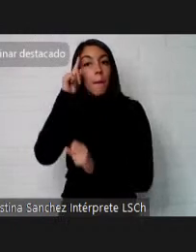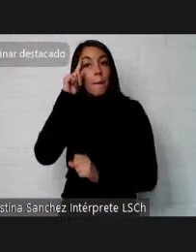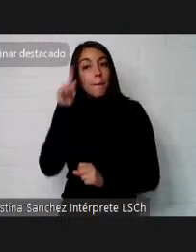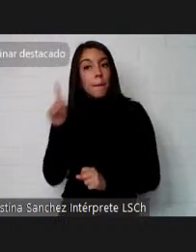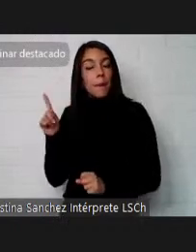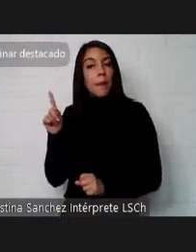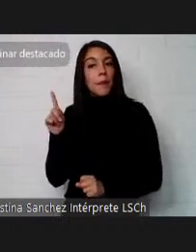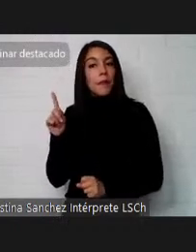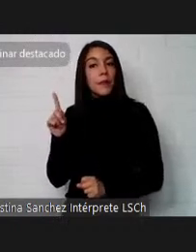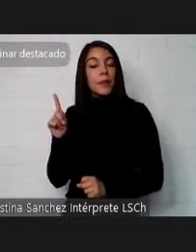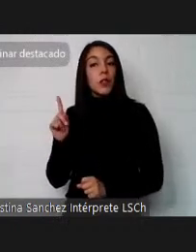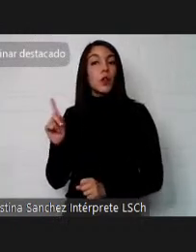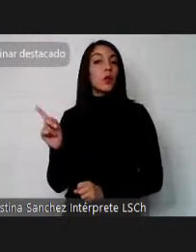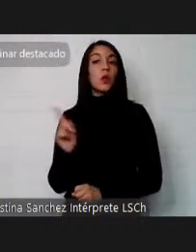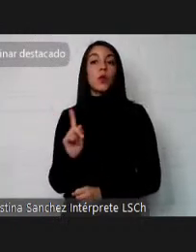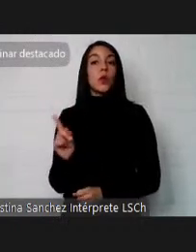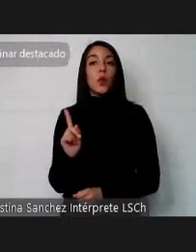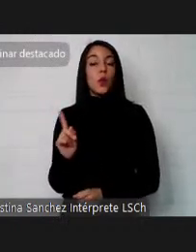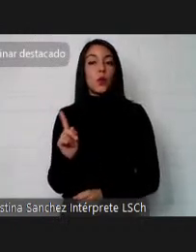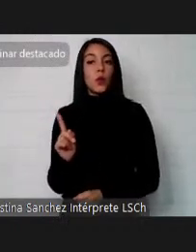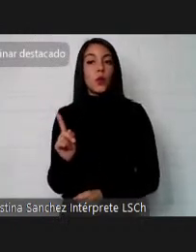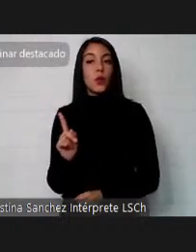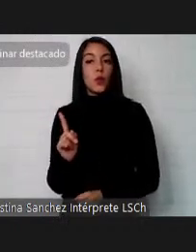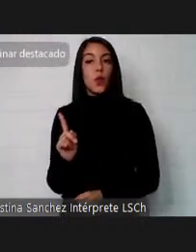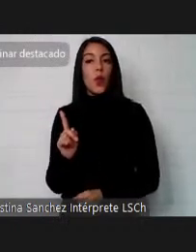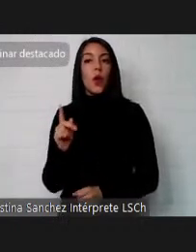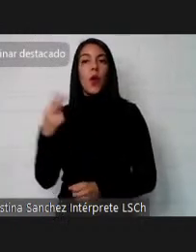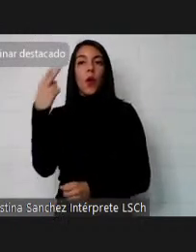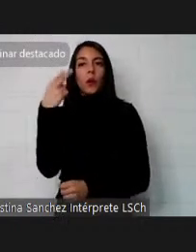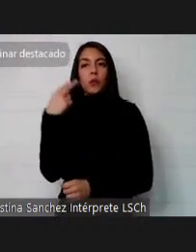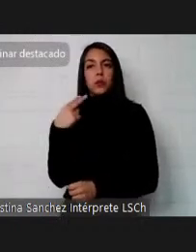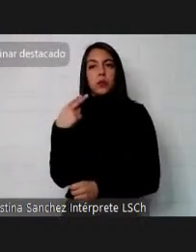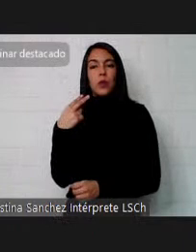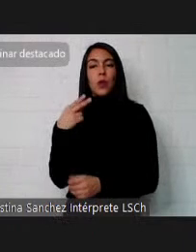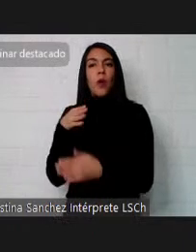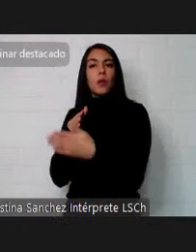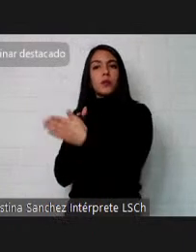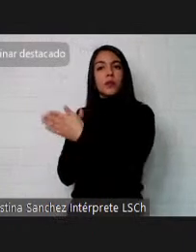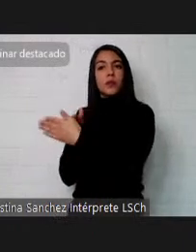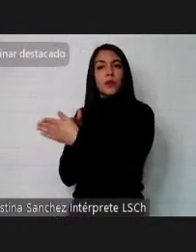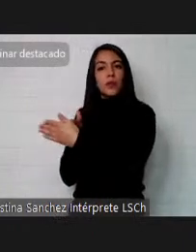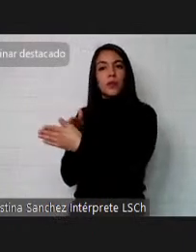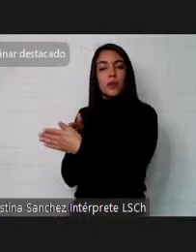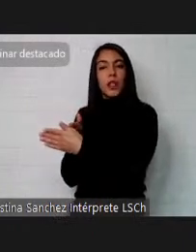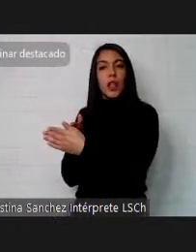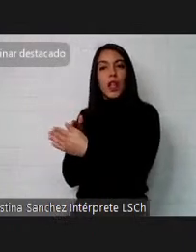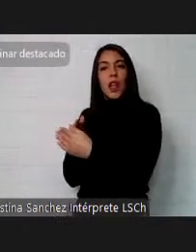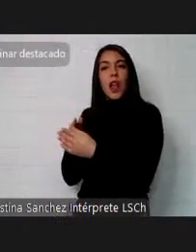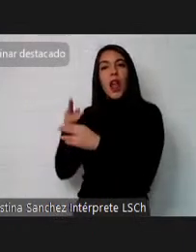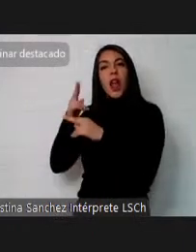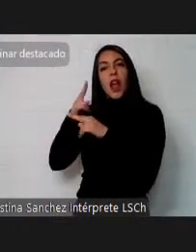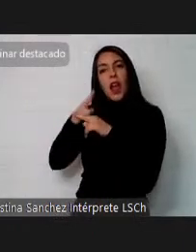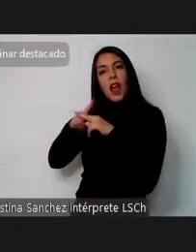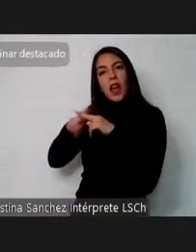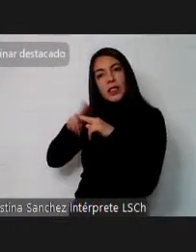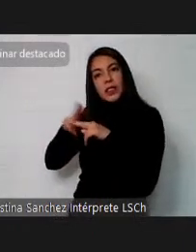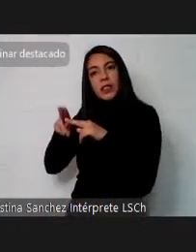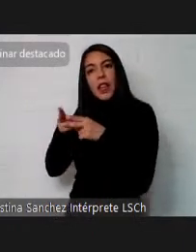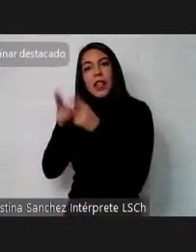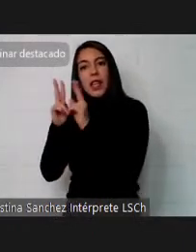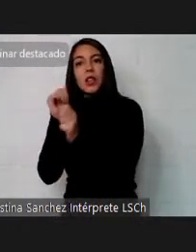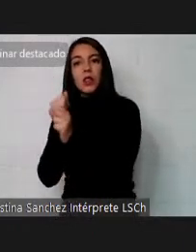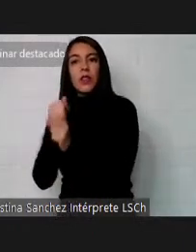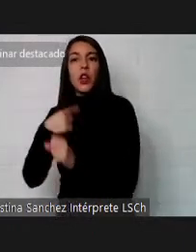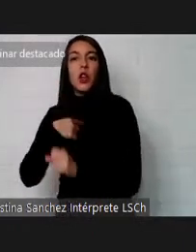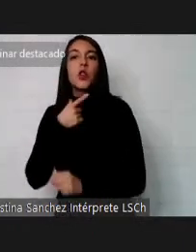debiéramos vernos limitados de poder ejercer el derecho al trabajo si yo